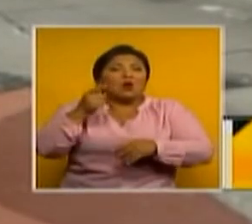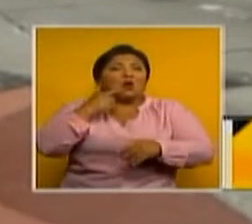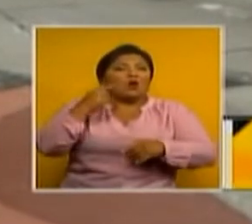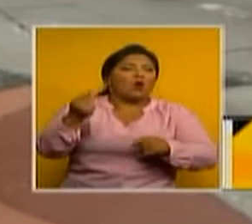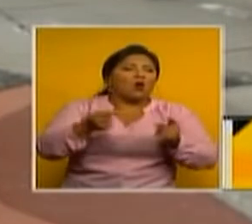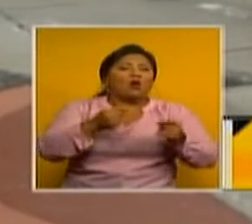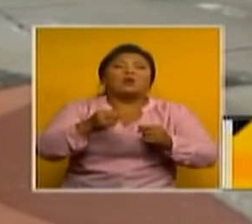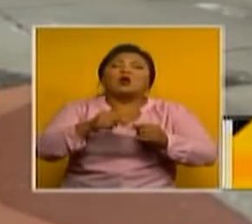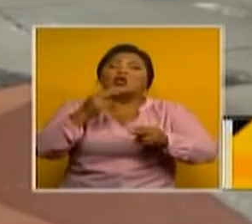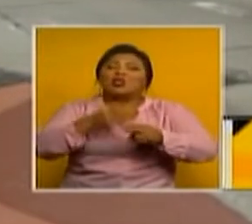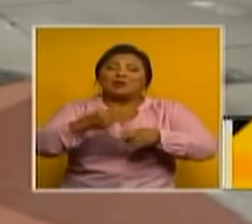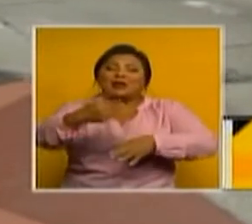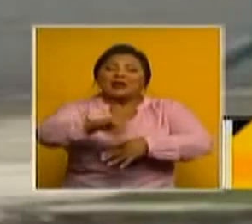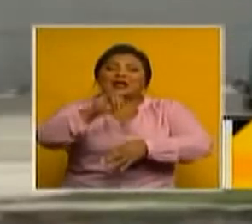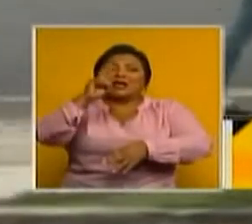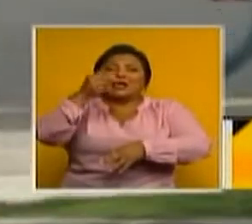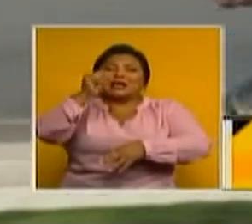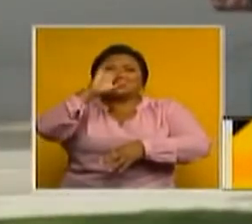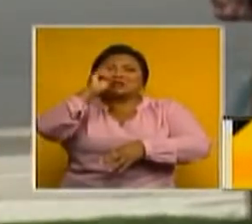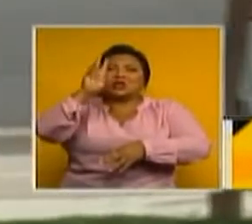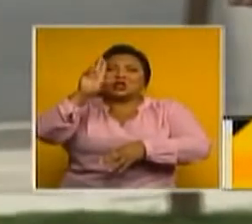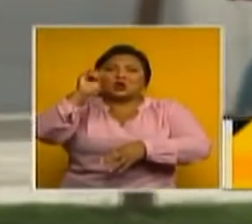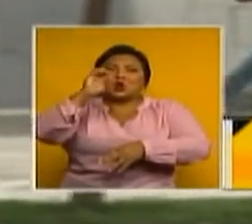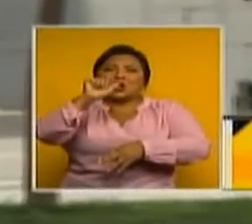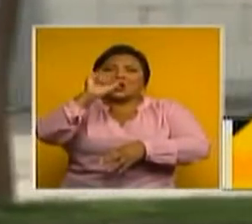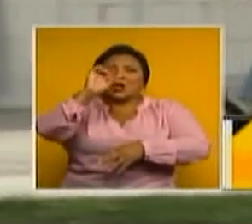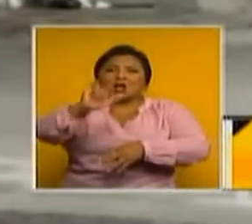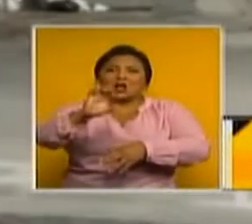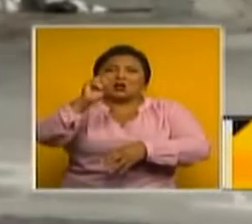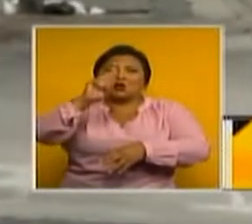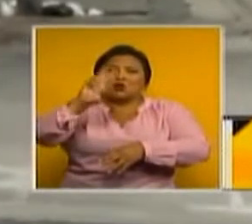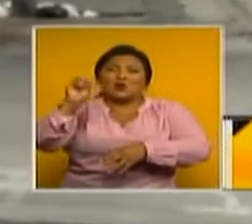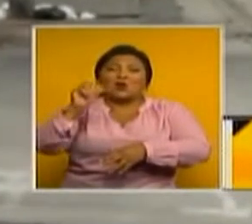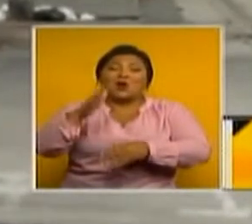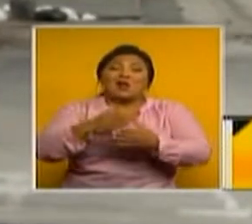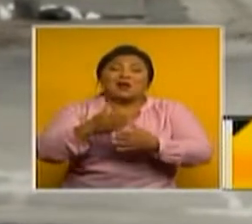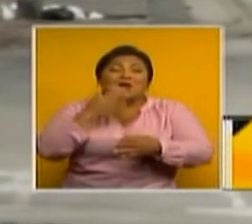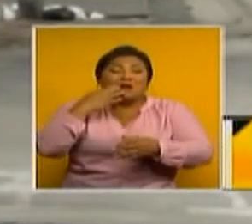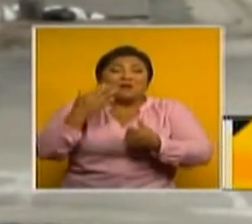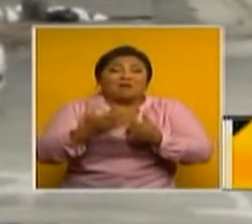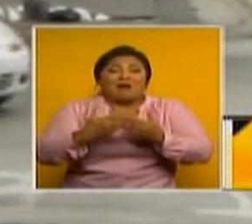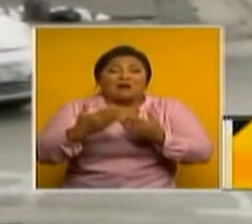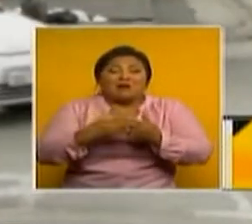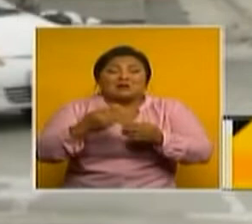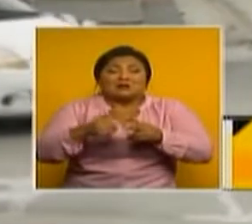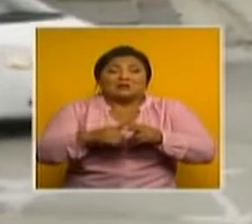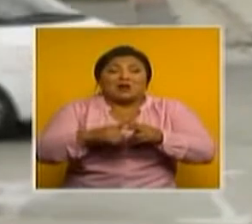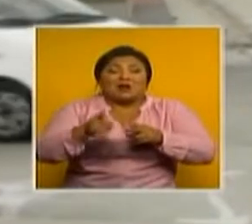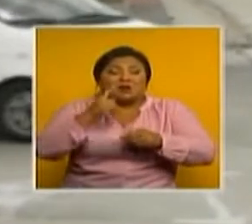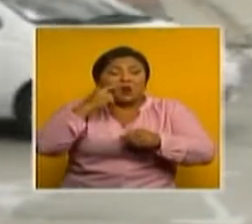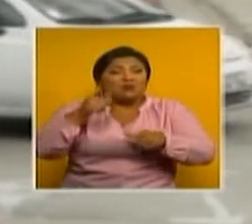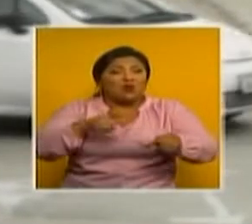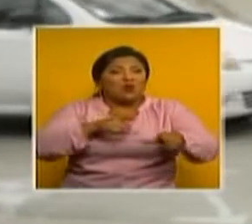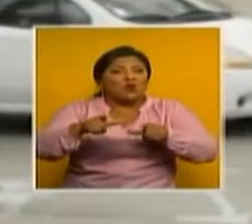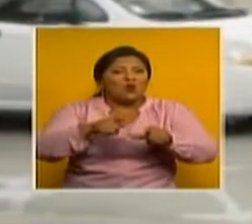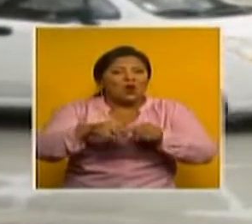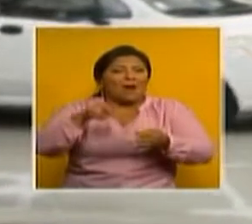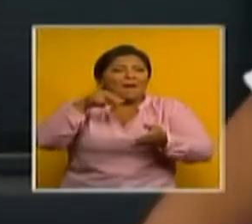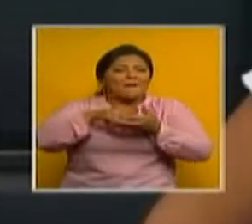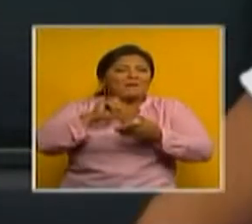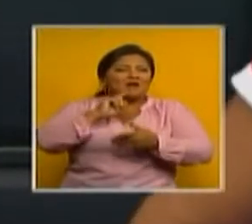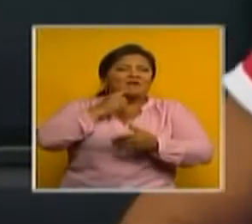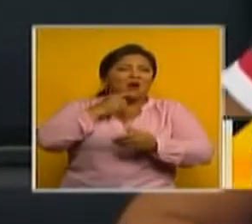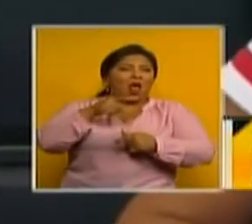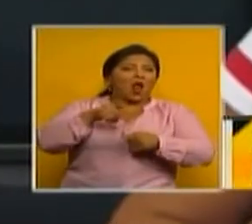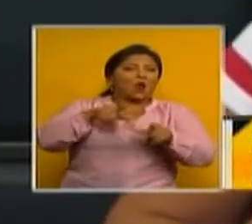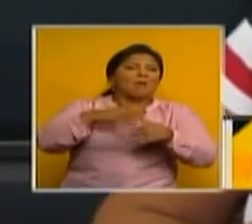como la Isidro Ayora o la autopista Narcisa de Jesús y que ante esa facilidad para escapar, los pillos han hecho de ese lugar su sitio preferido.